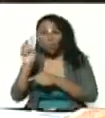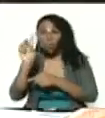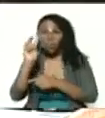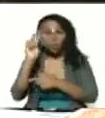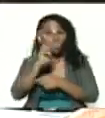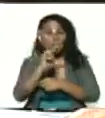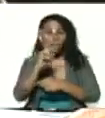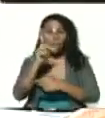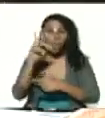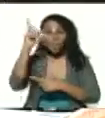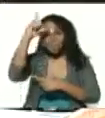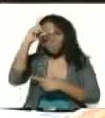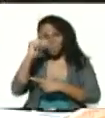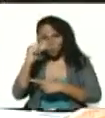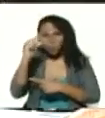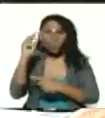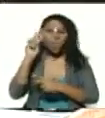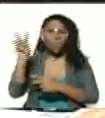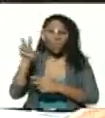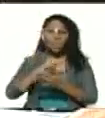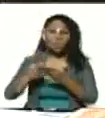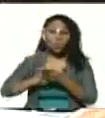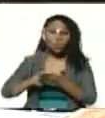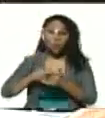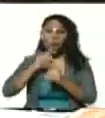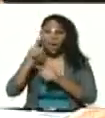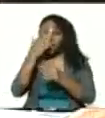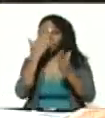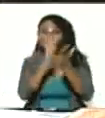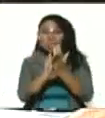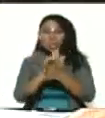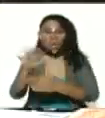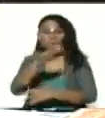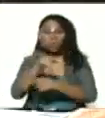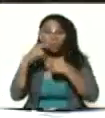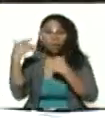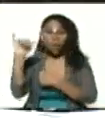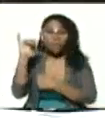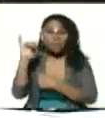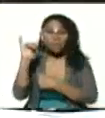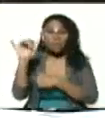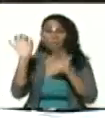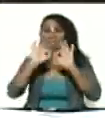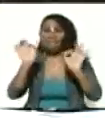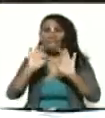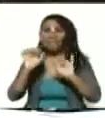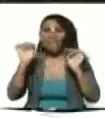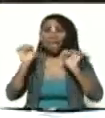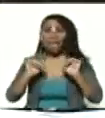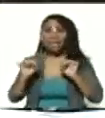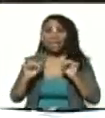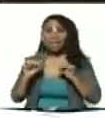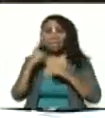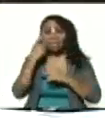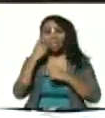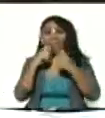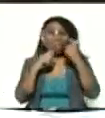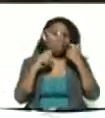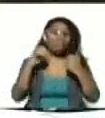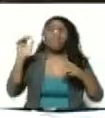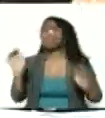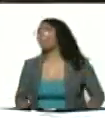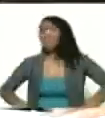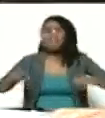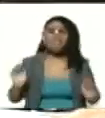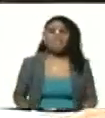incapaces que no ven soluciones ahí al frente donde están y que nadie esté aquí en un lloriqueo en una quejadera